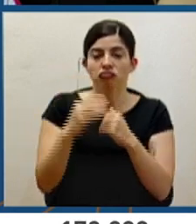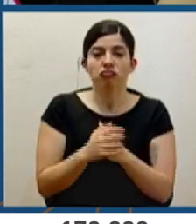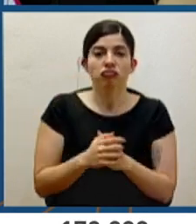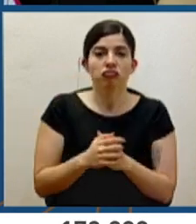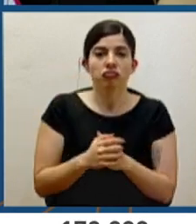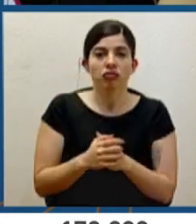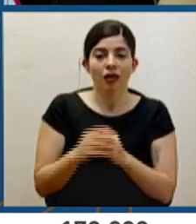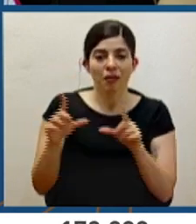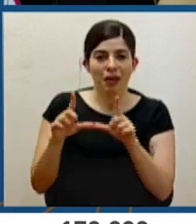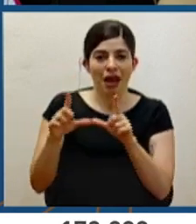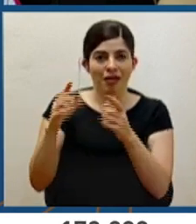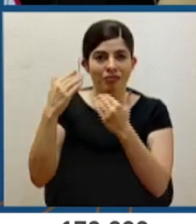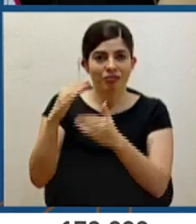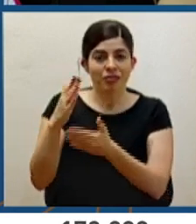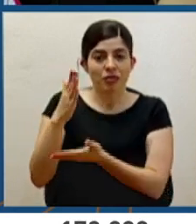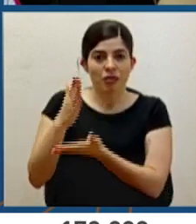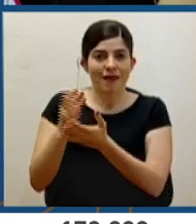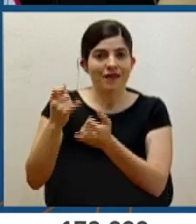funcionando.